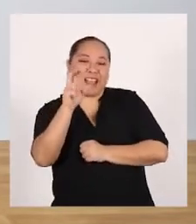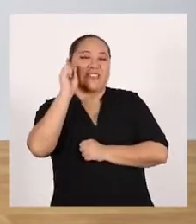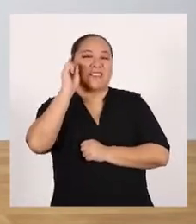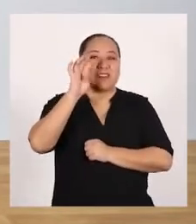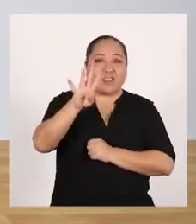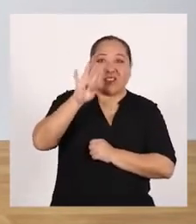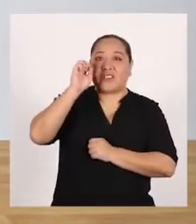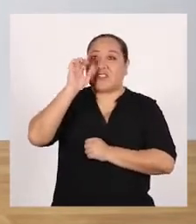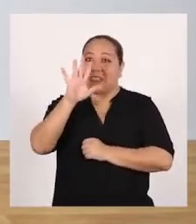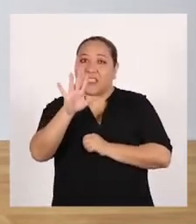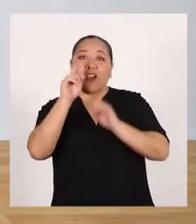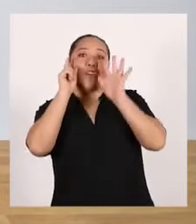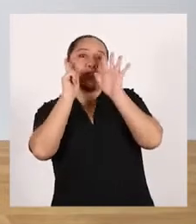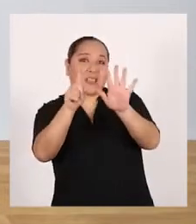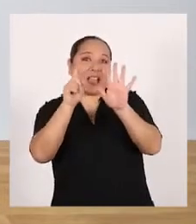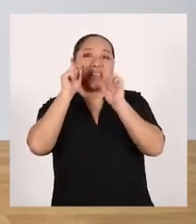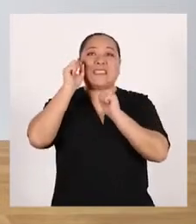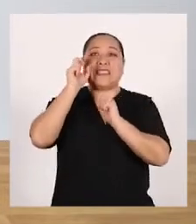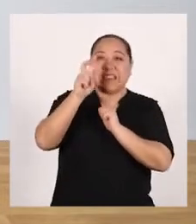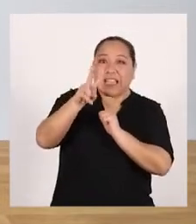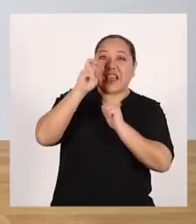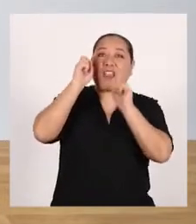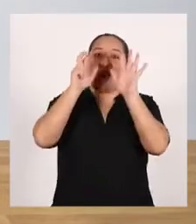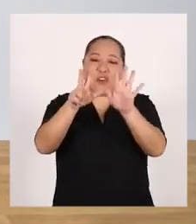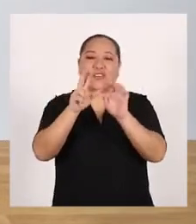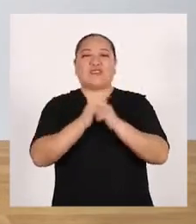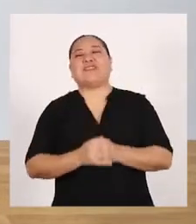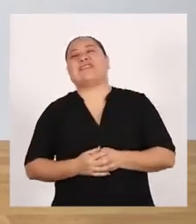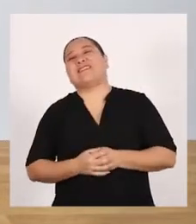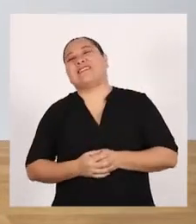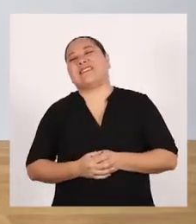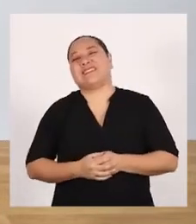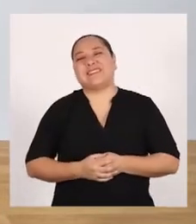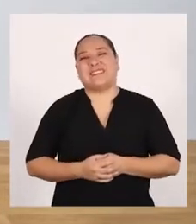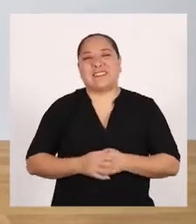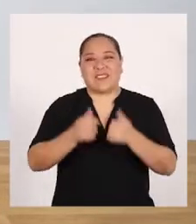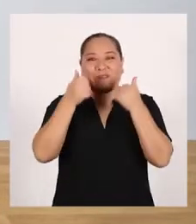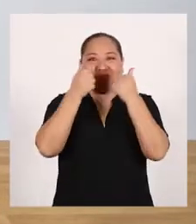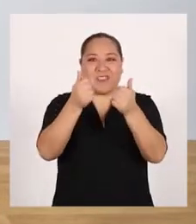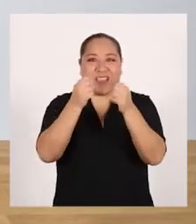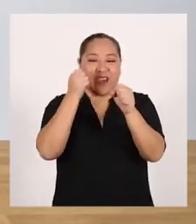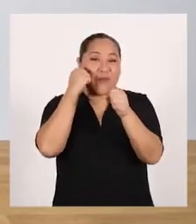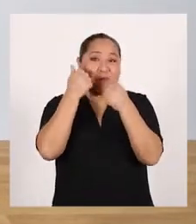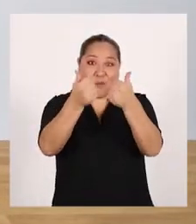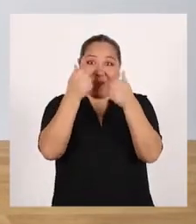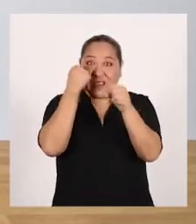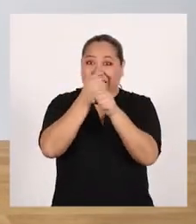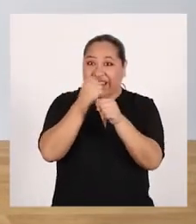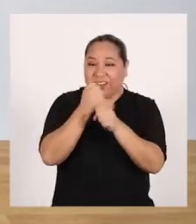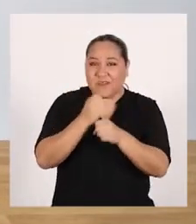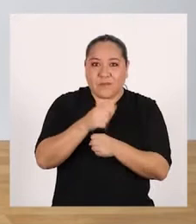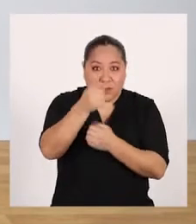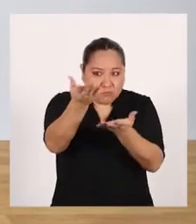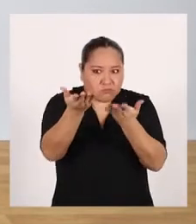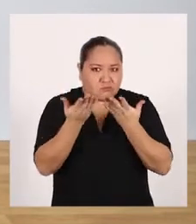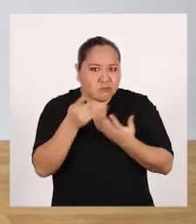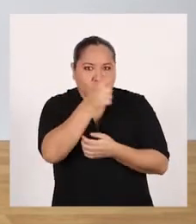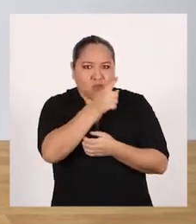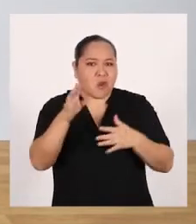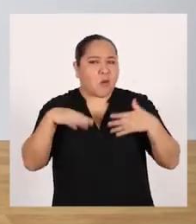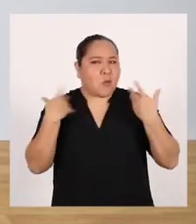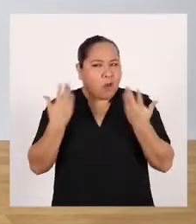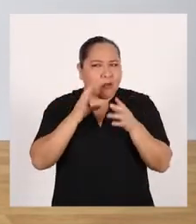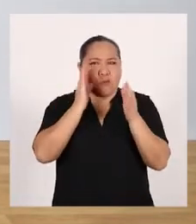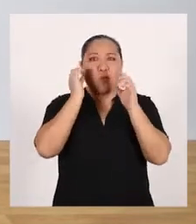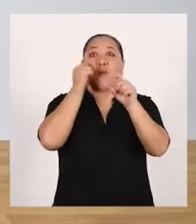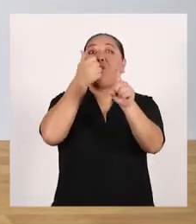2, 3, 4, 5, 6, 7. Y stop. Muy bien. Buen trabajo, chicos. Ahora yo los invito a que ustedes puedan